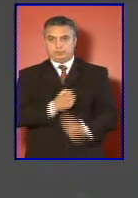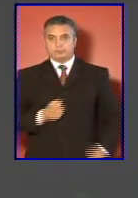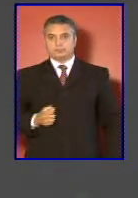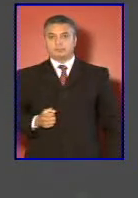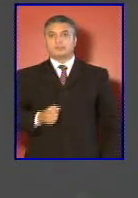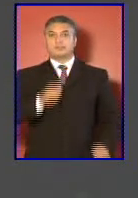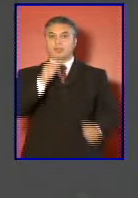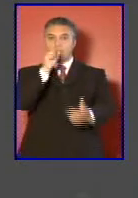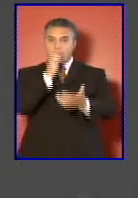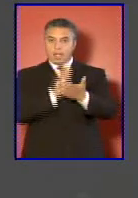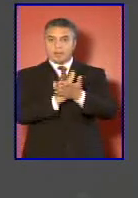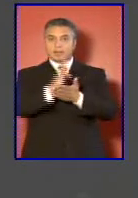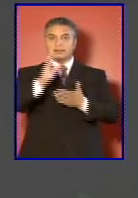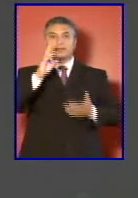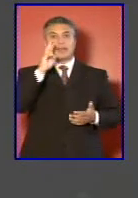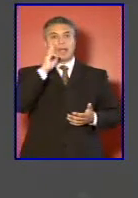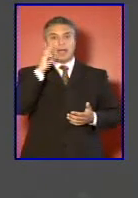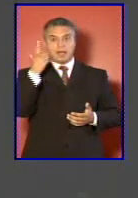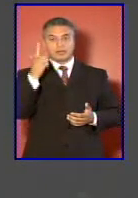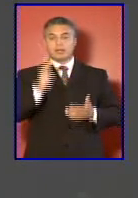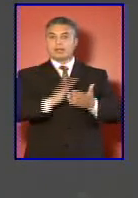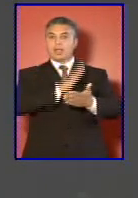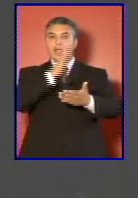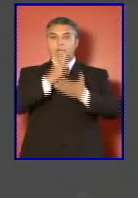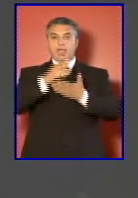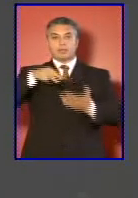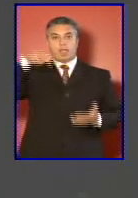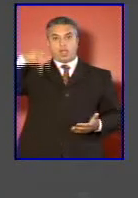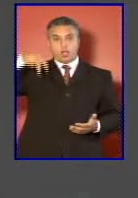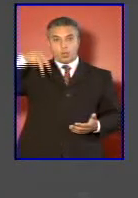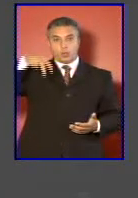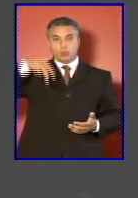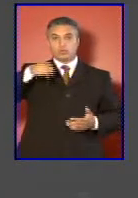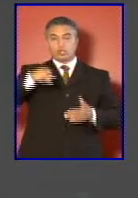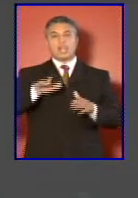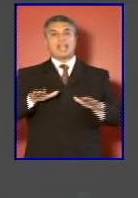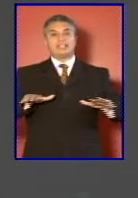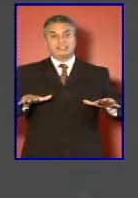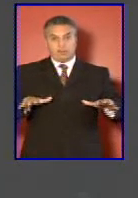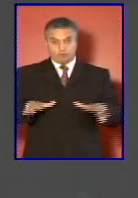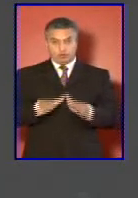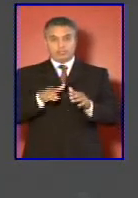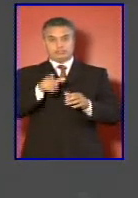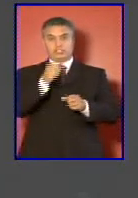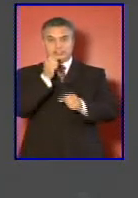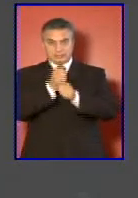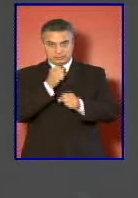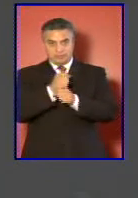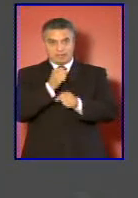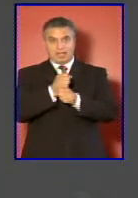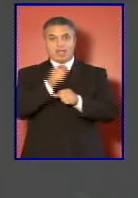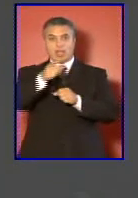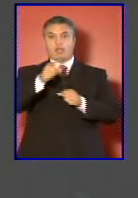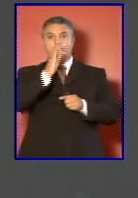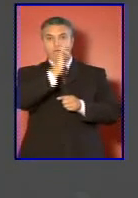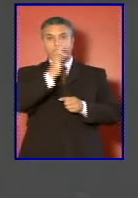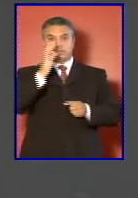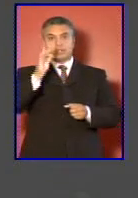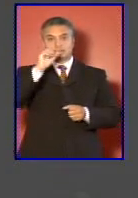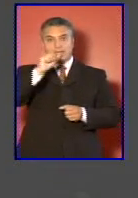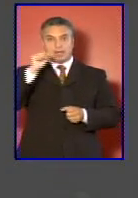a partir de abril y hasta junio el esfuerzo y el trabajo de las Fuerzas Armadas